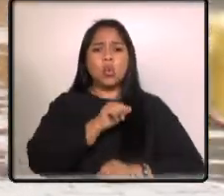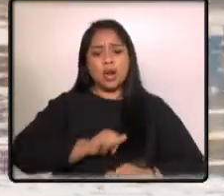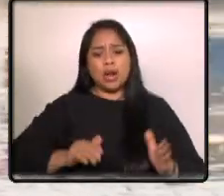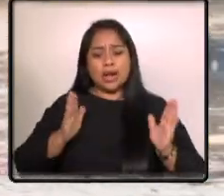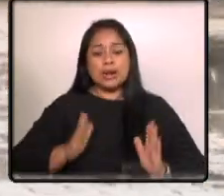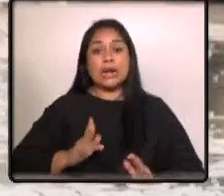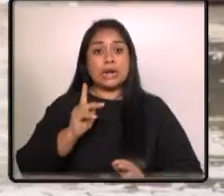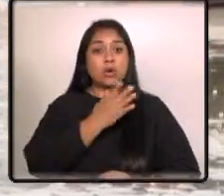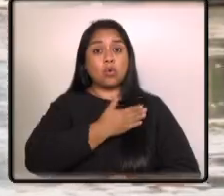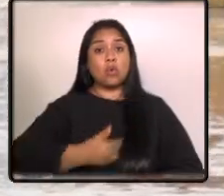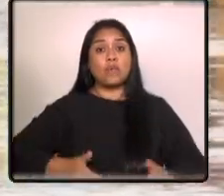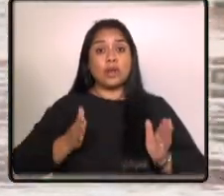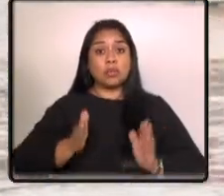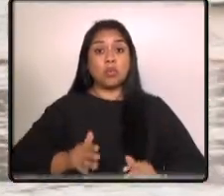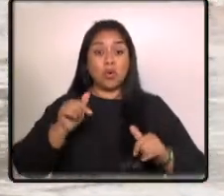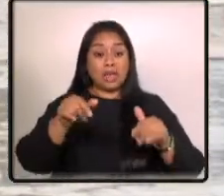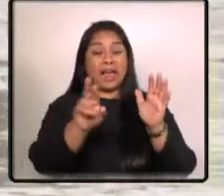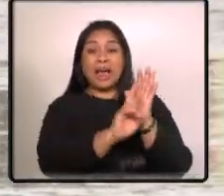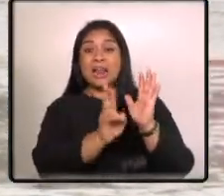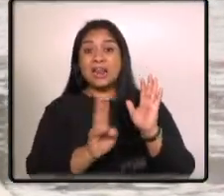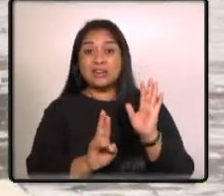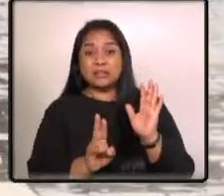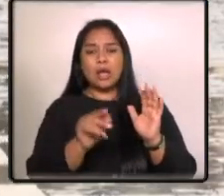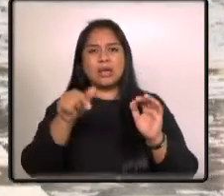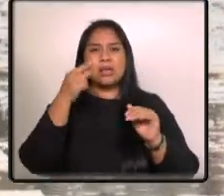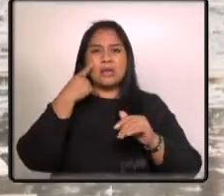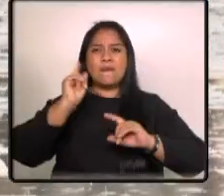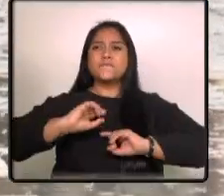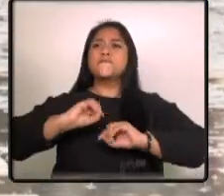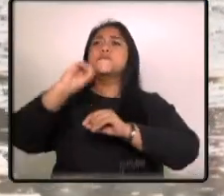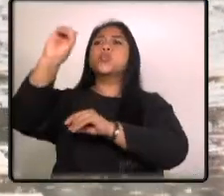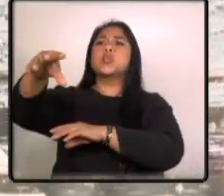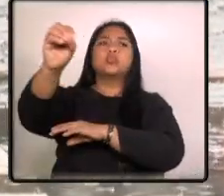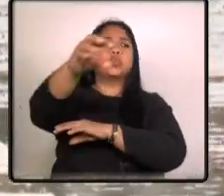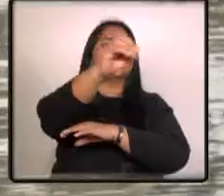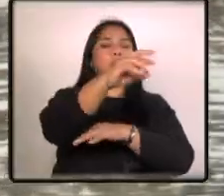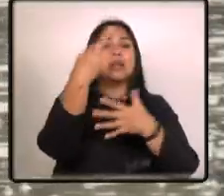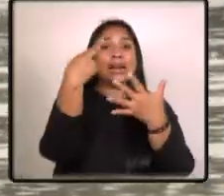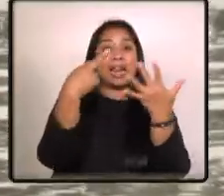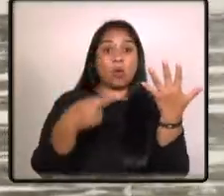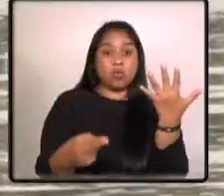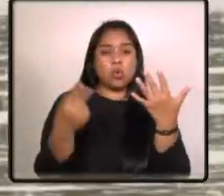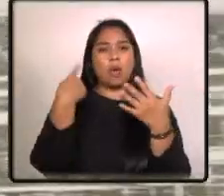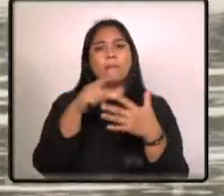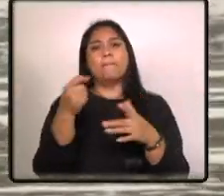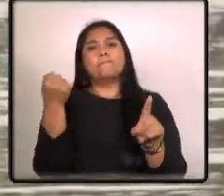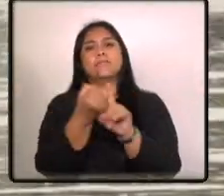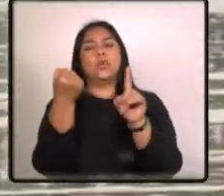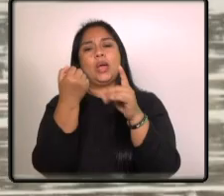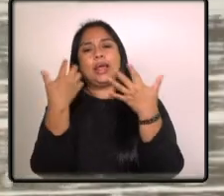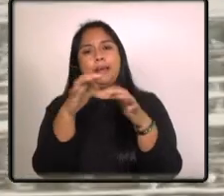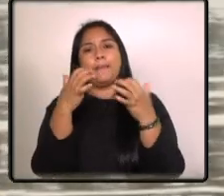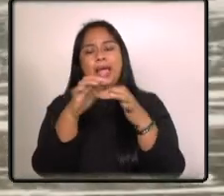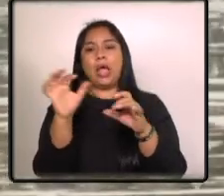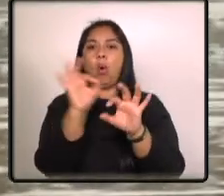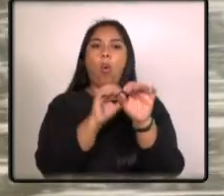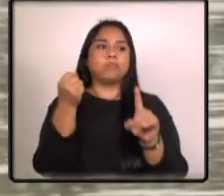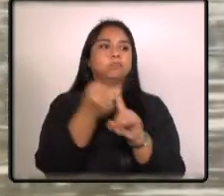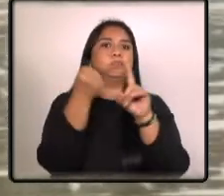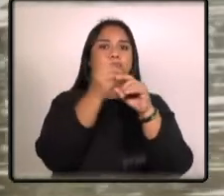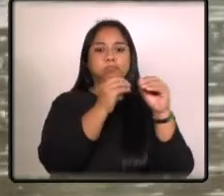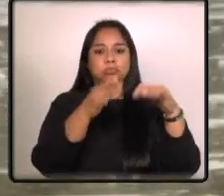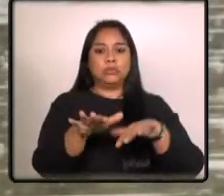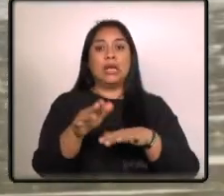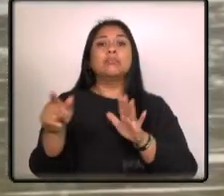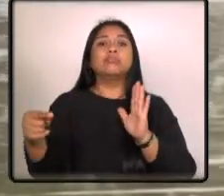esta alerta genera la movilización de recursos para la atención de una emergencia o desastre por la posibilidad